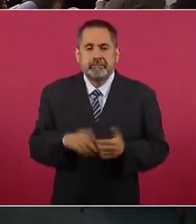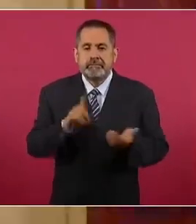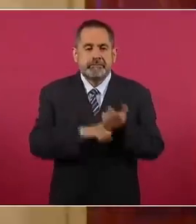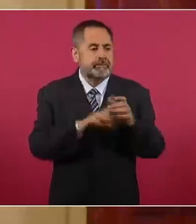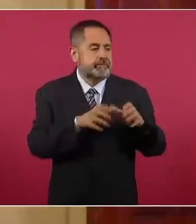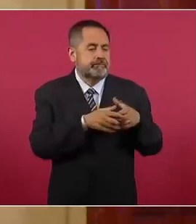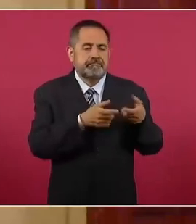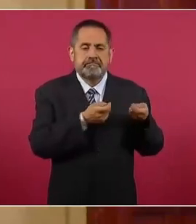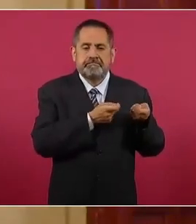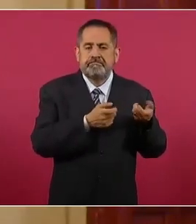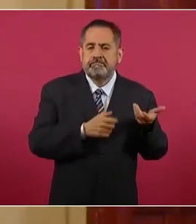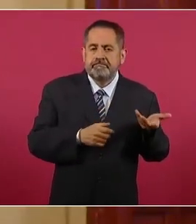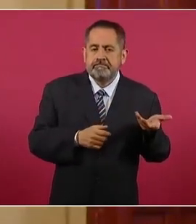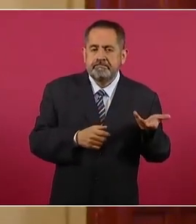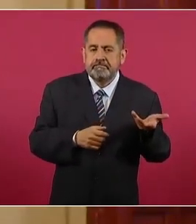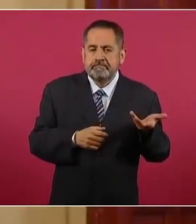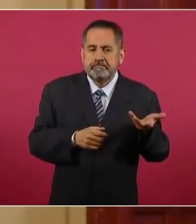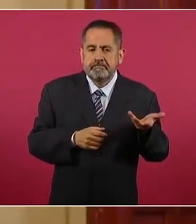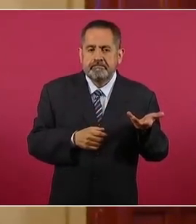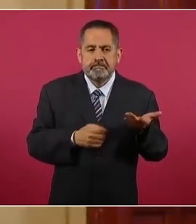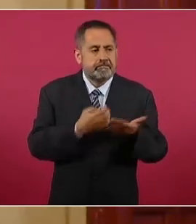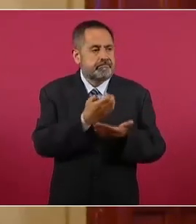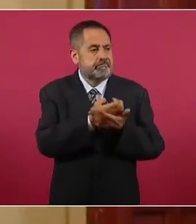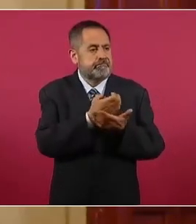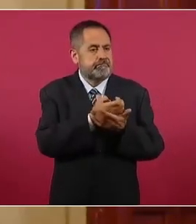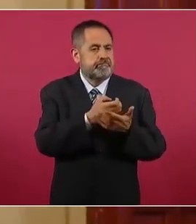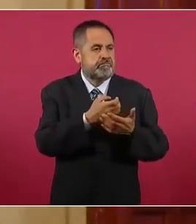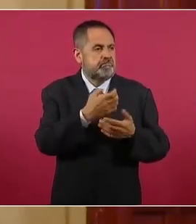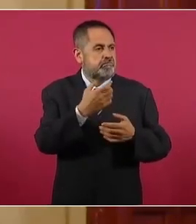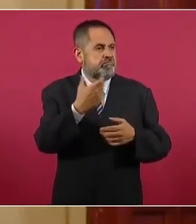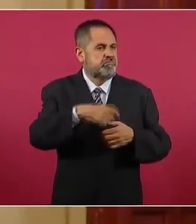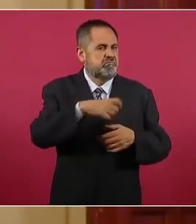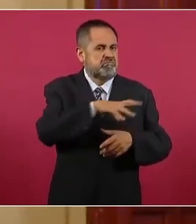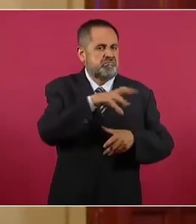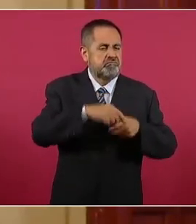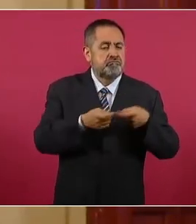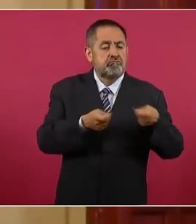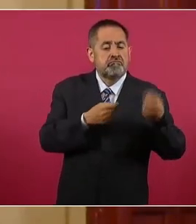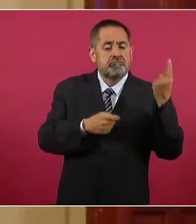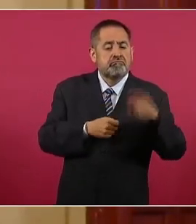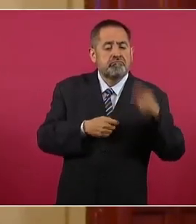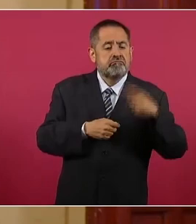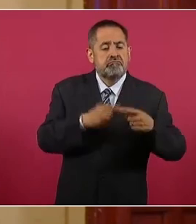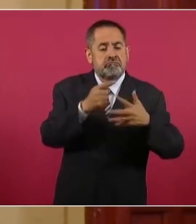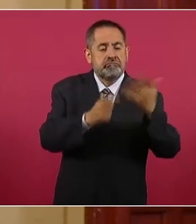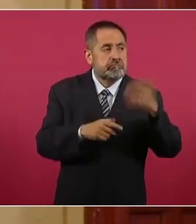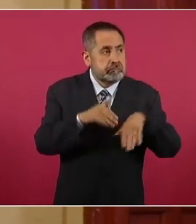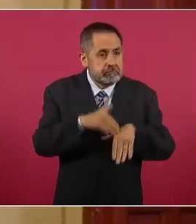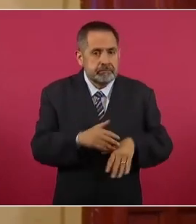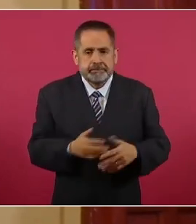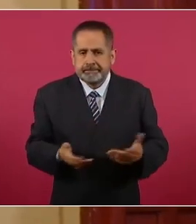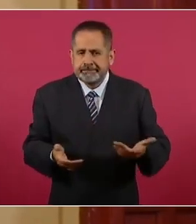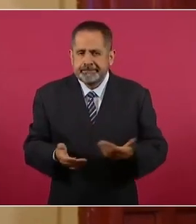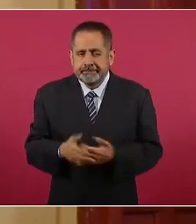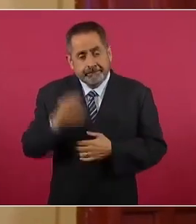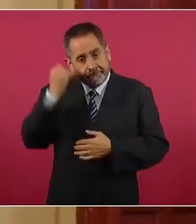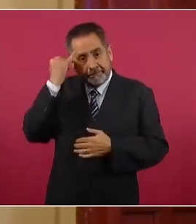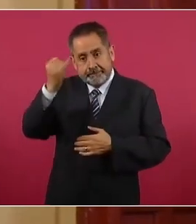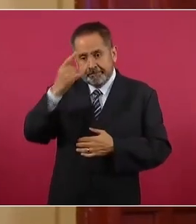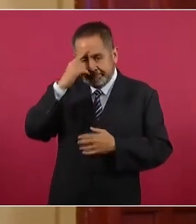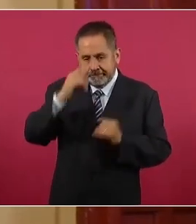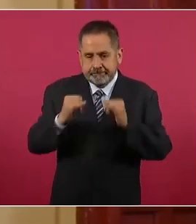llamados agentes económicos preponderantes. Se supone que se creó para